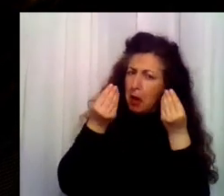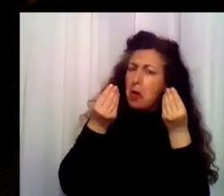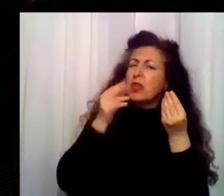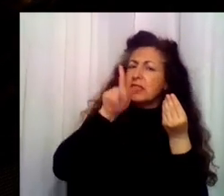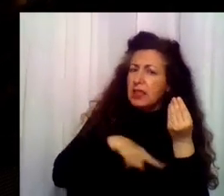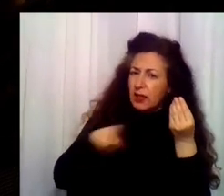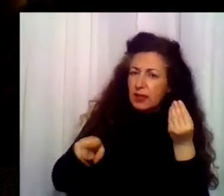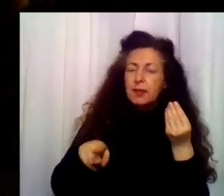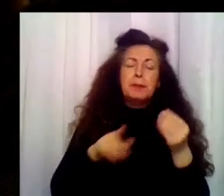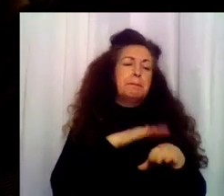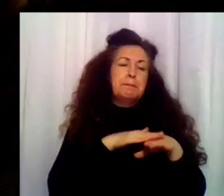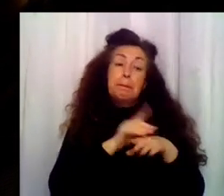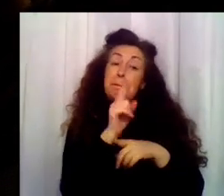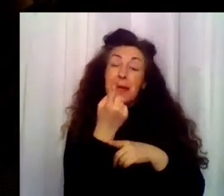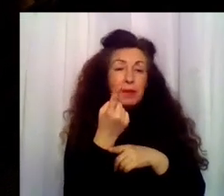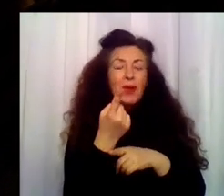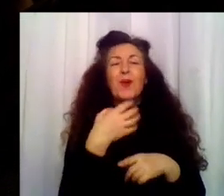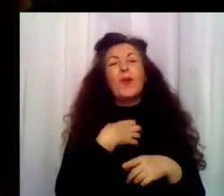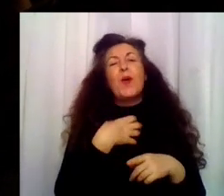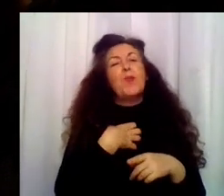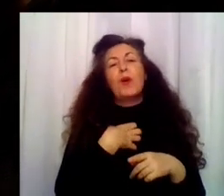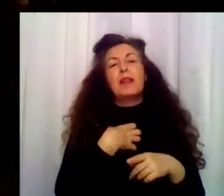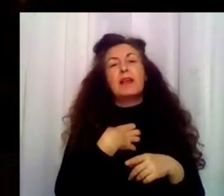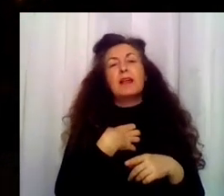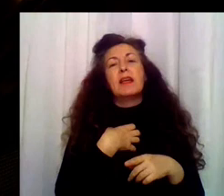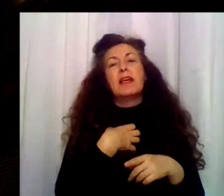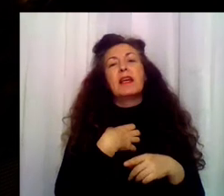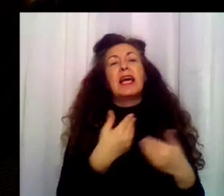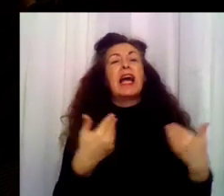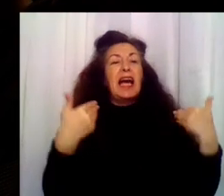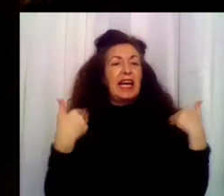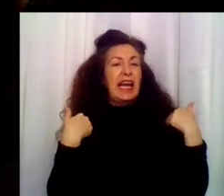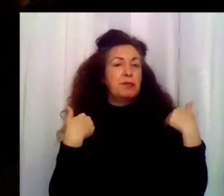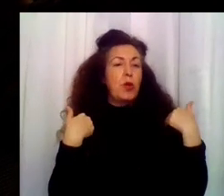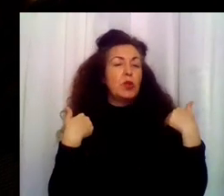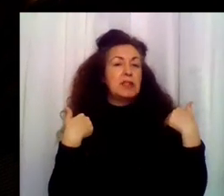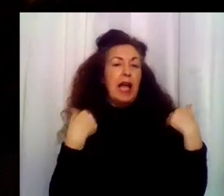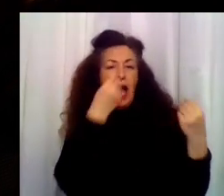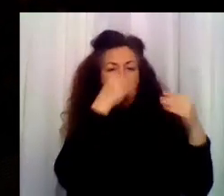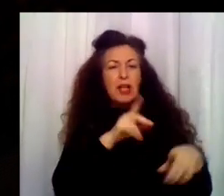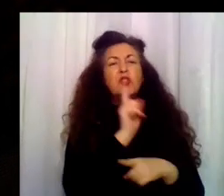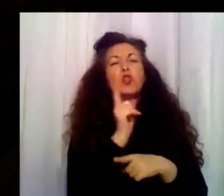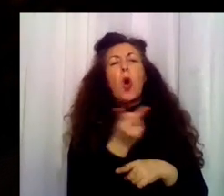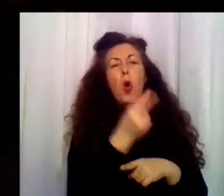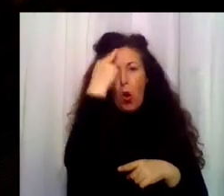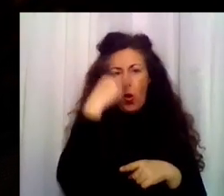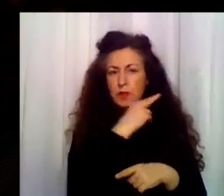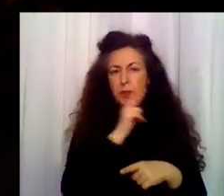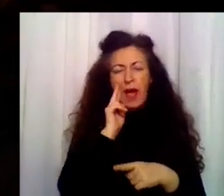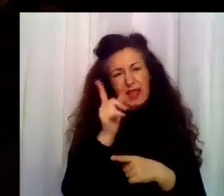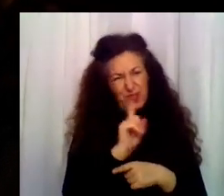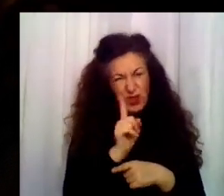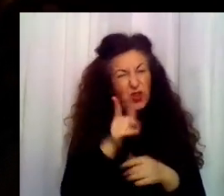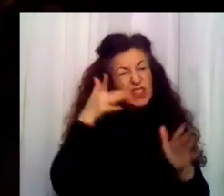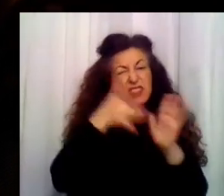quisiera aclarar que no podemos colocar la responsabilidad solo sobre los hombros de los padres. Yo creo que hay un mal